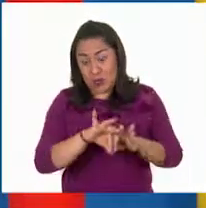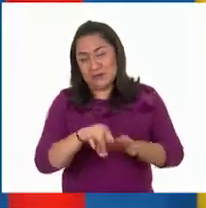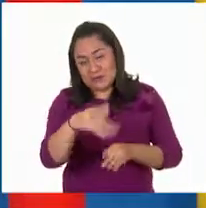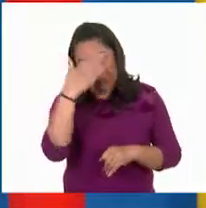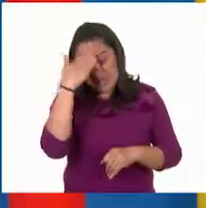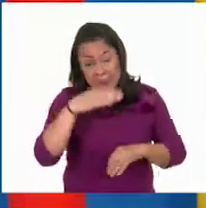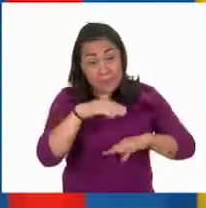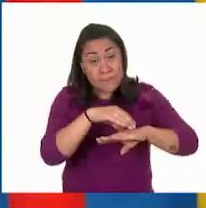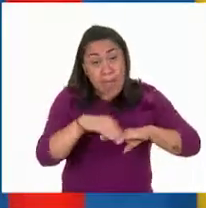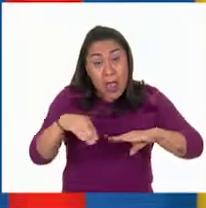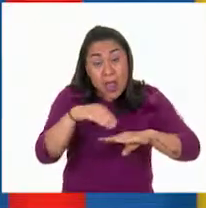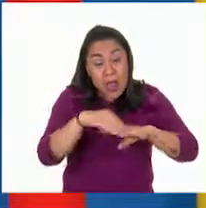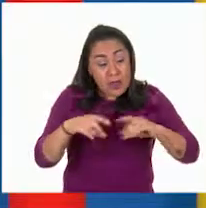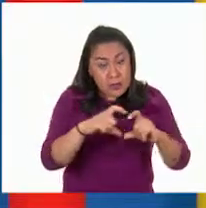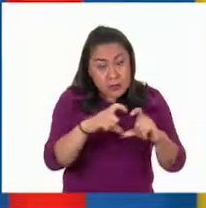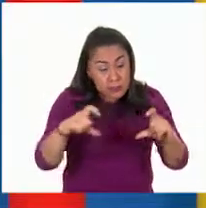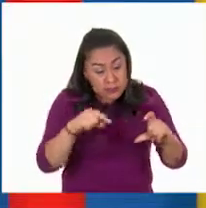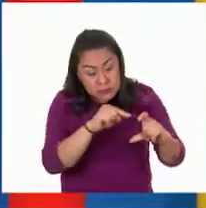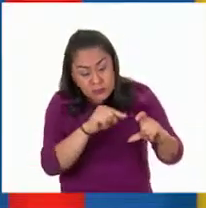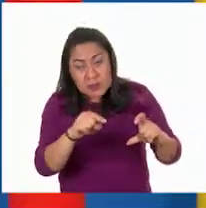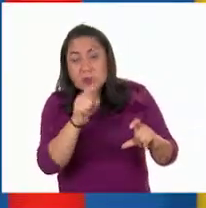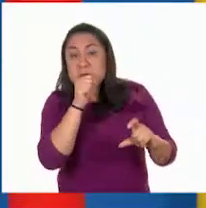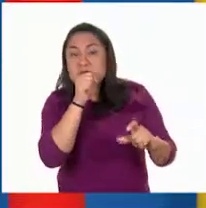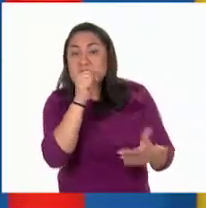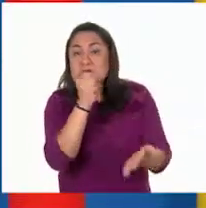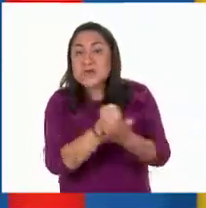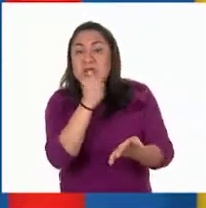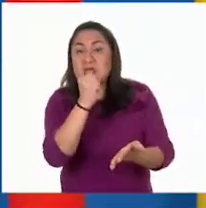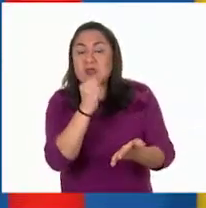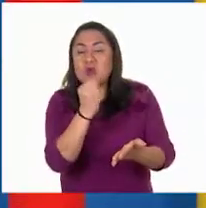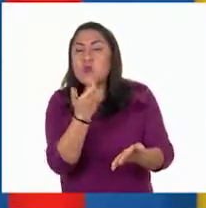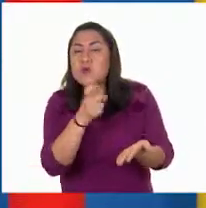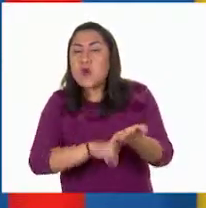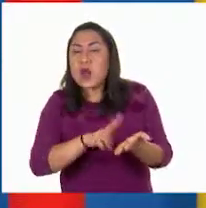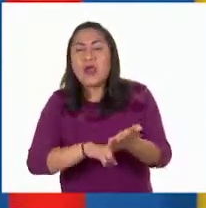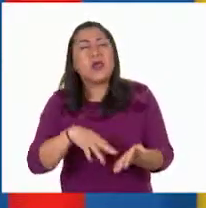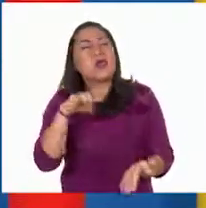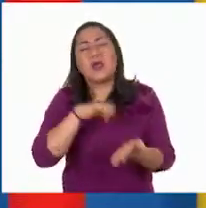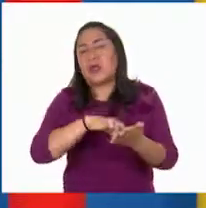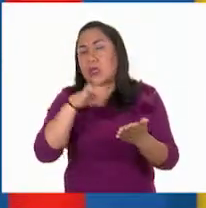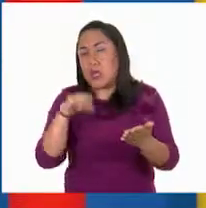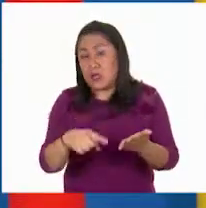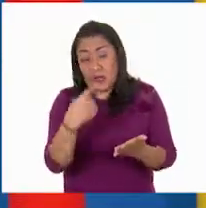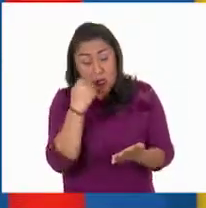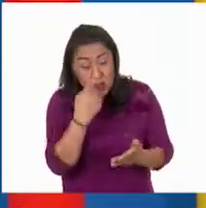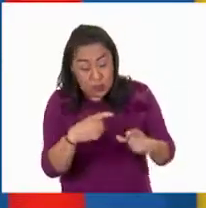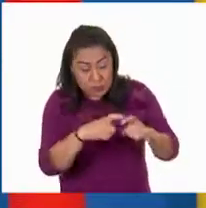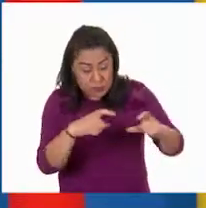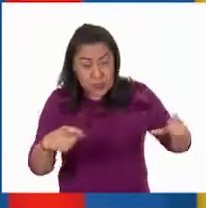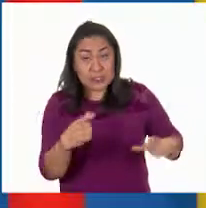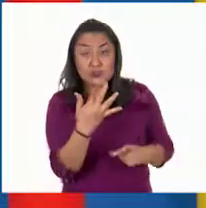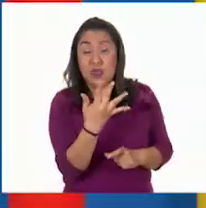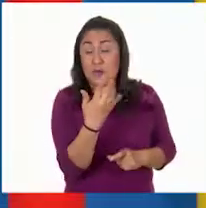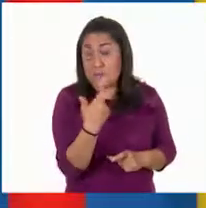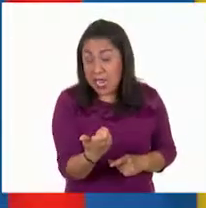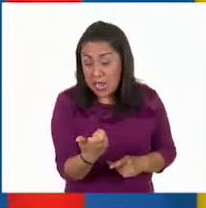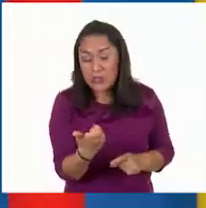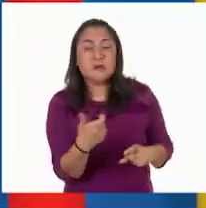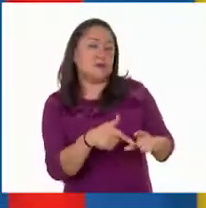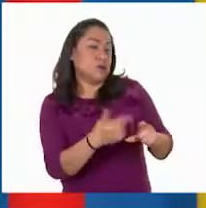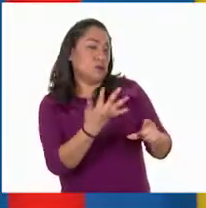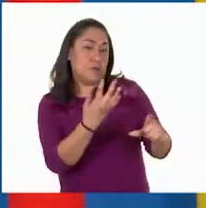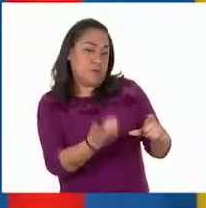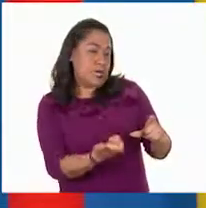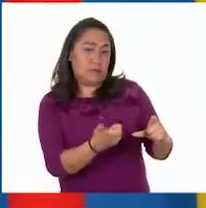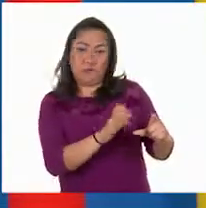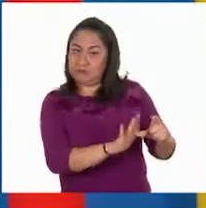billete vale lo que está escrito en él. Por ejemplo, damos por hecho que un billete de 50 pesos vale eso,